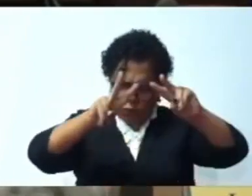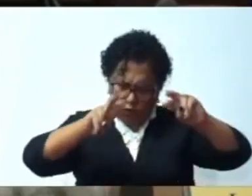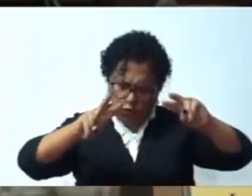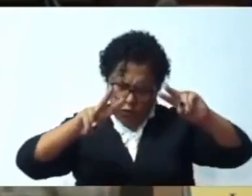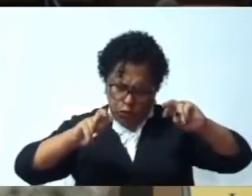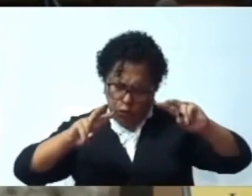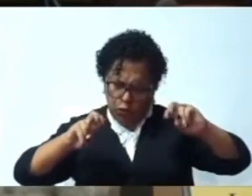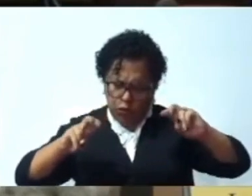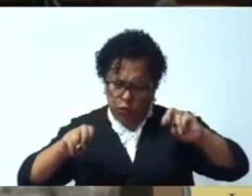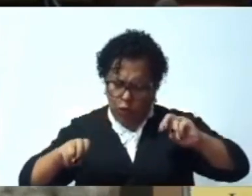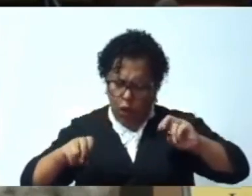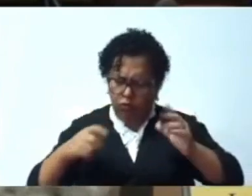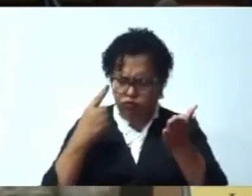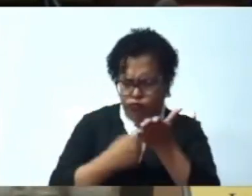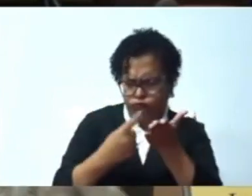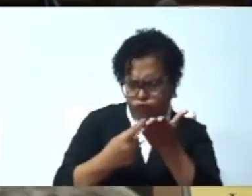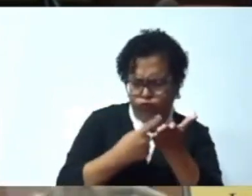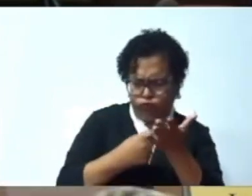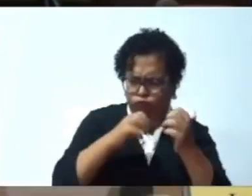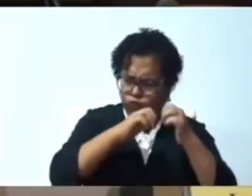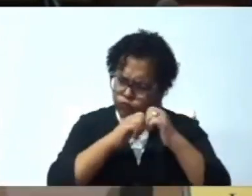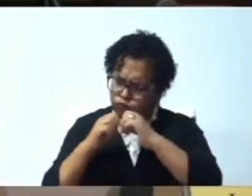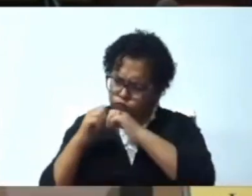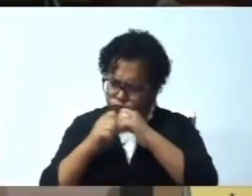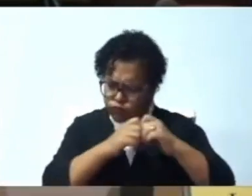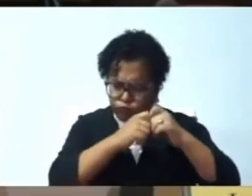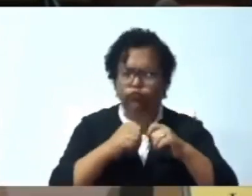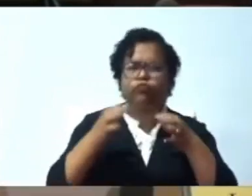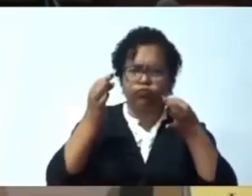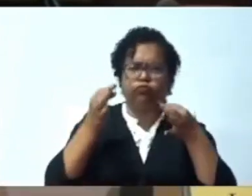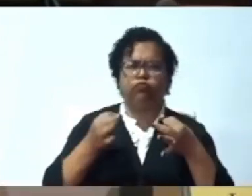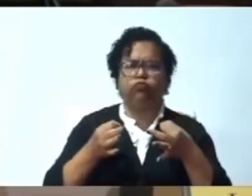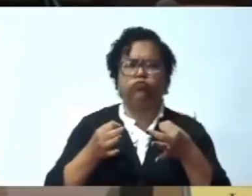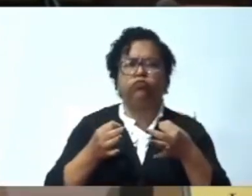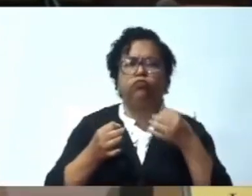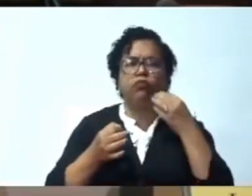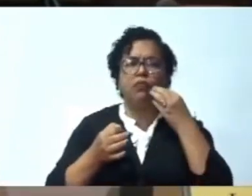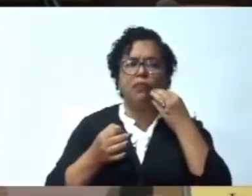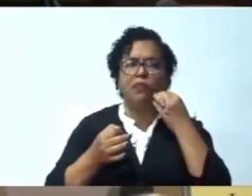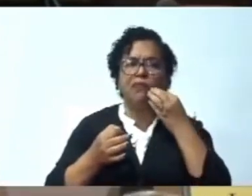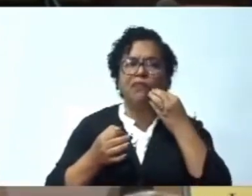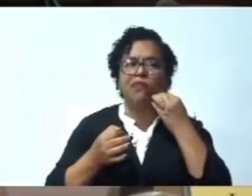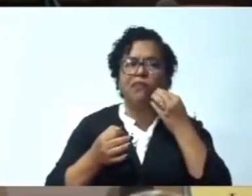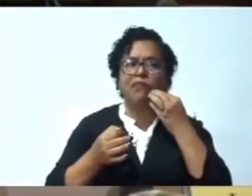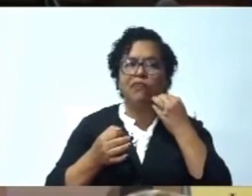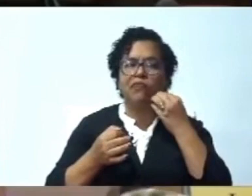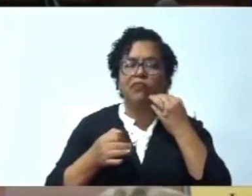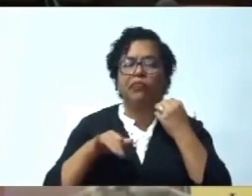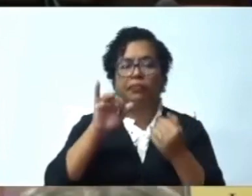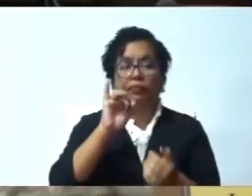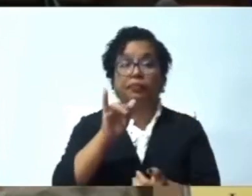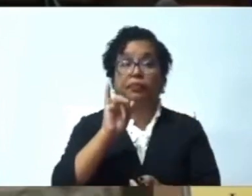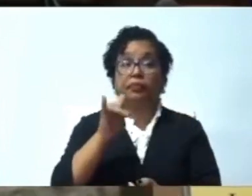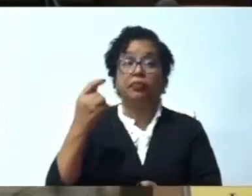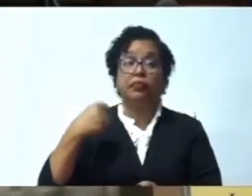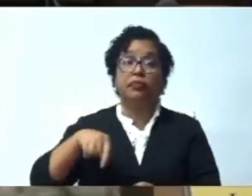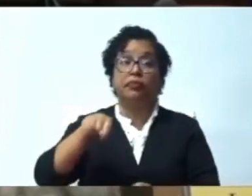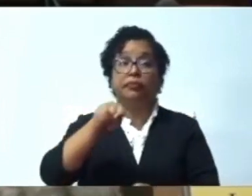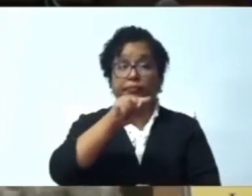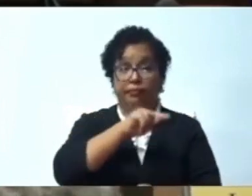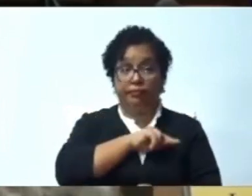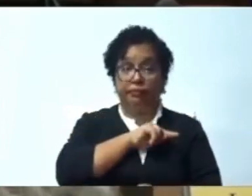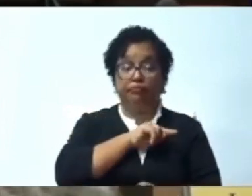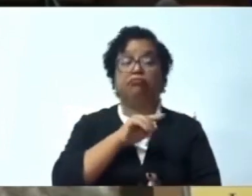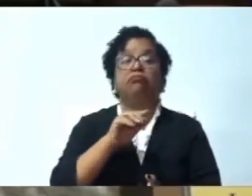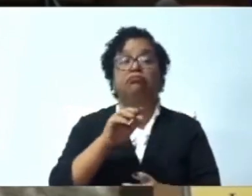y por ello que nosotros, la ley que hoy nosotros vamos a crear